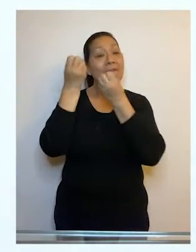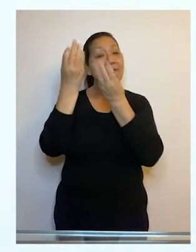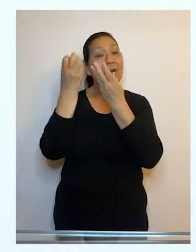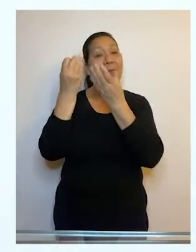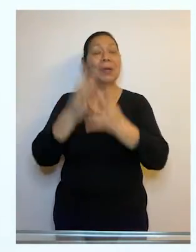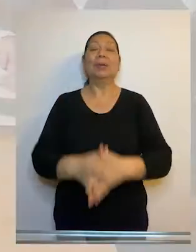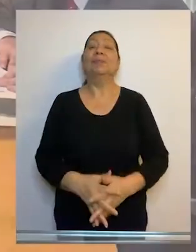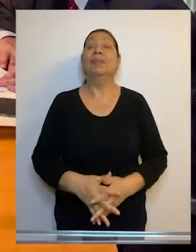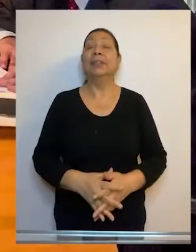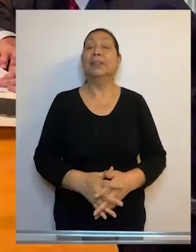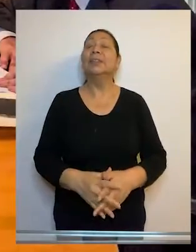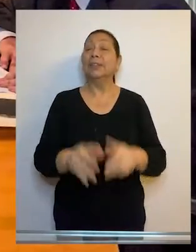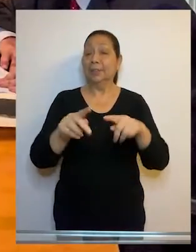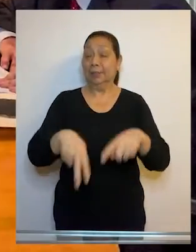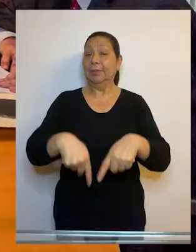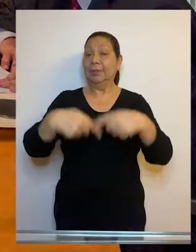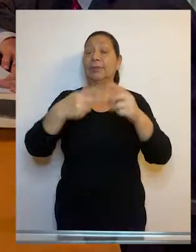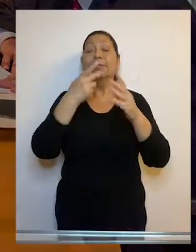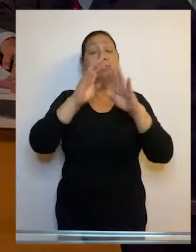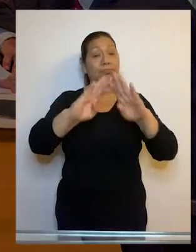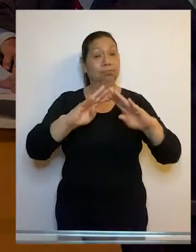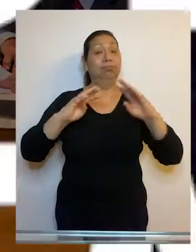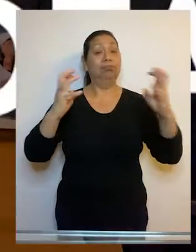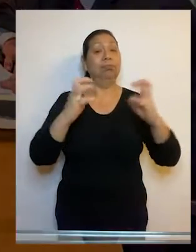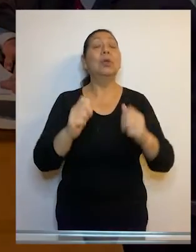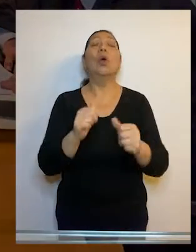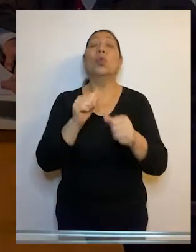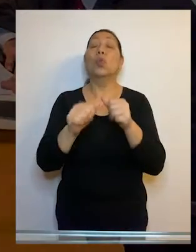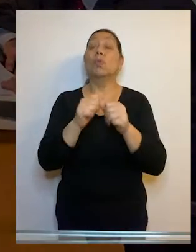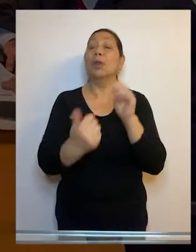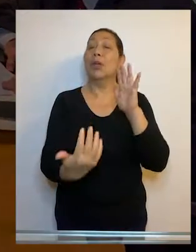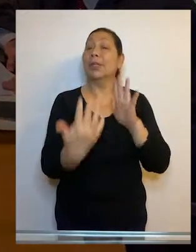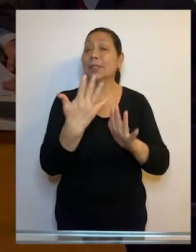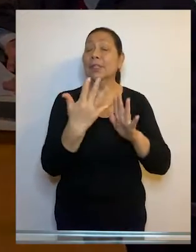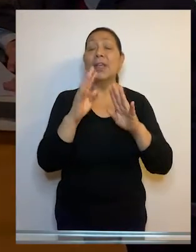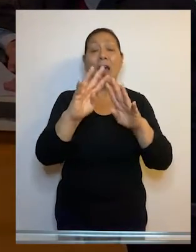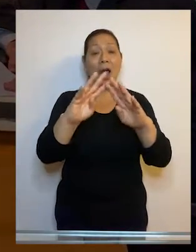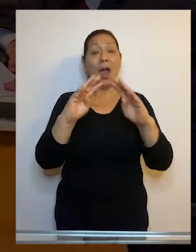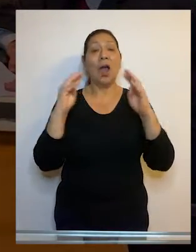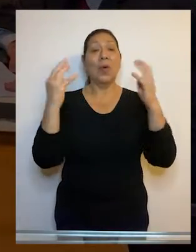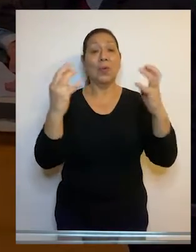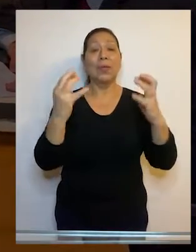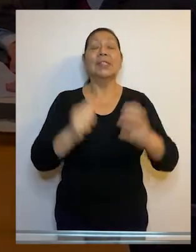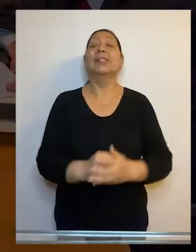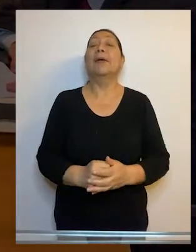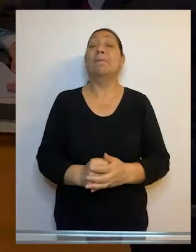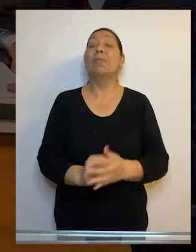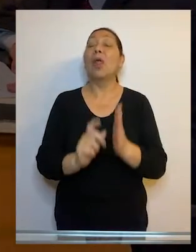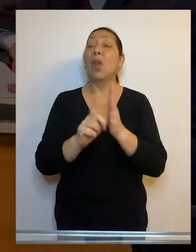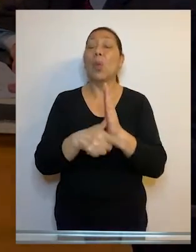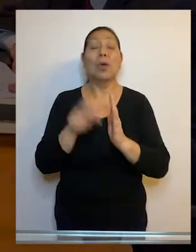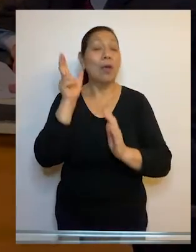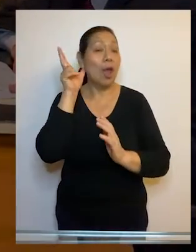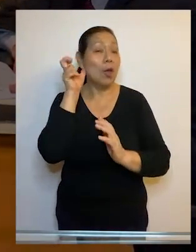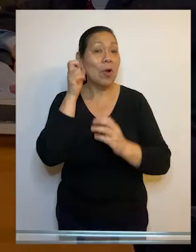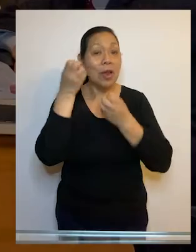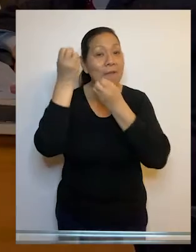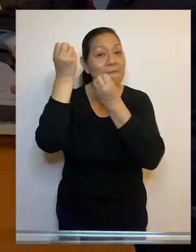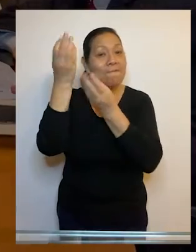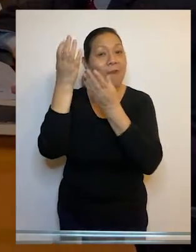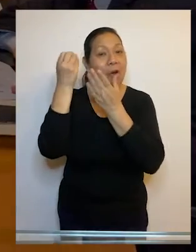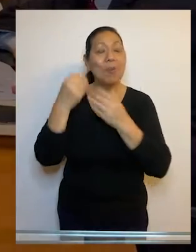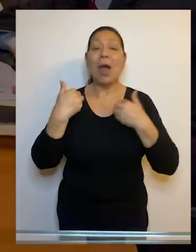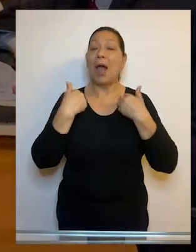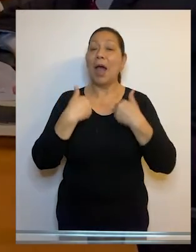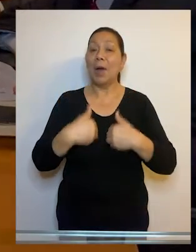con el informe. El Pleno del Tribunal Constitucional sesionó en su décima quinta audiencia pública remota y luego de escuchar los